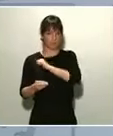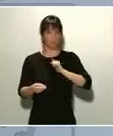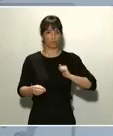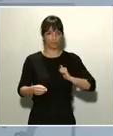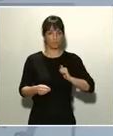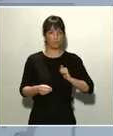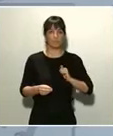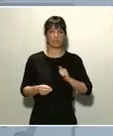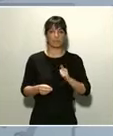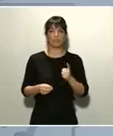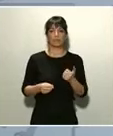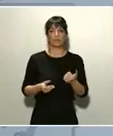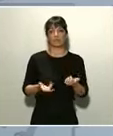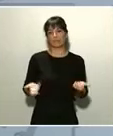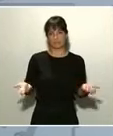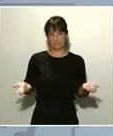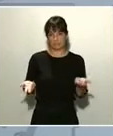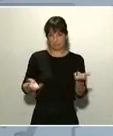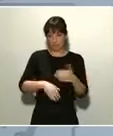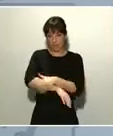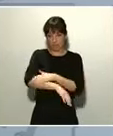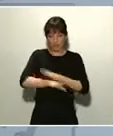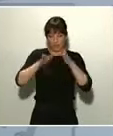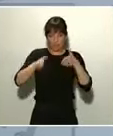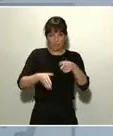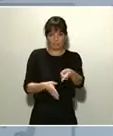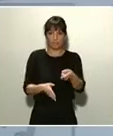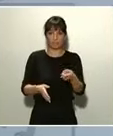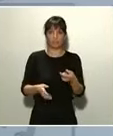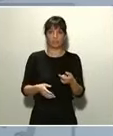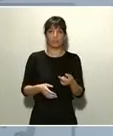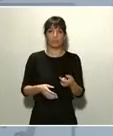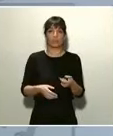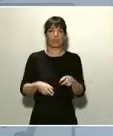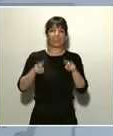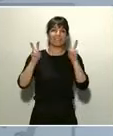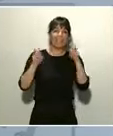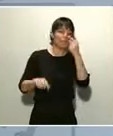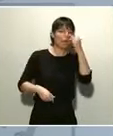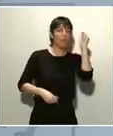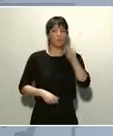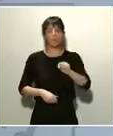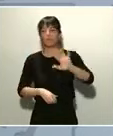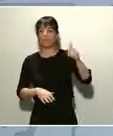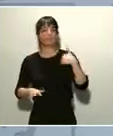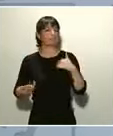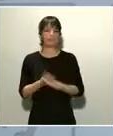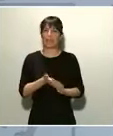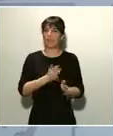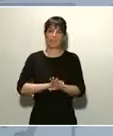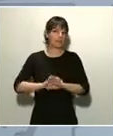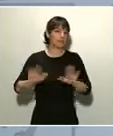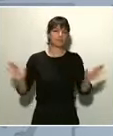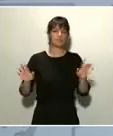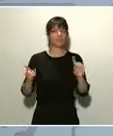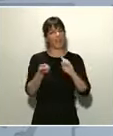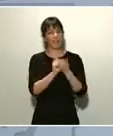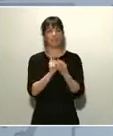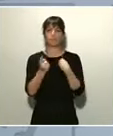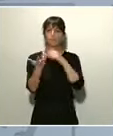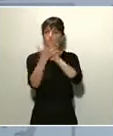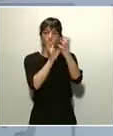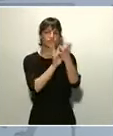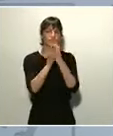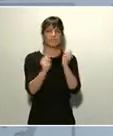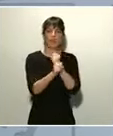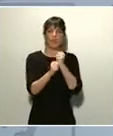en esto está el gobierno, en no gastar un segundo en el reproche a nadie, al contrario, en la conciliación y en el trabajo común frente al